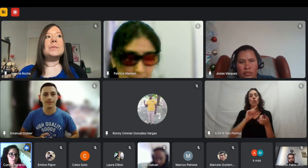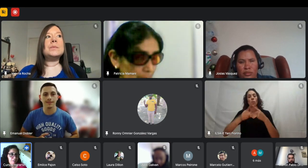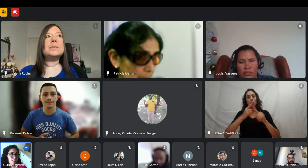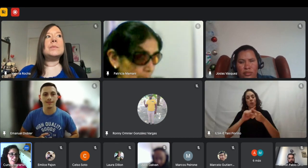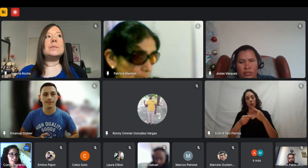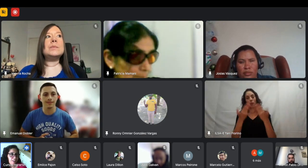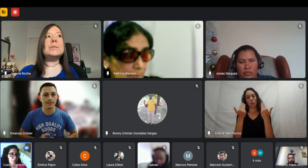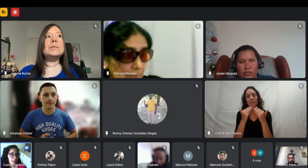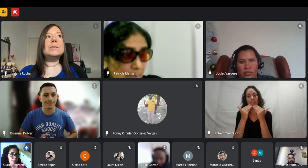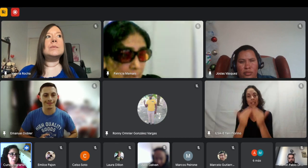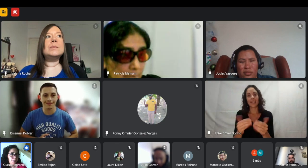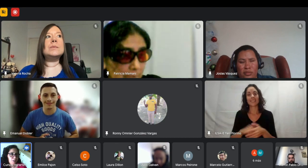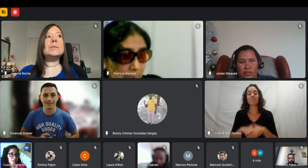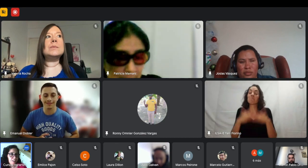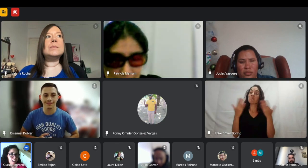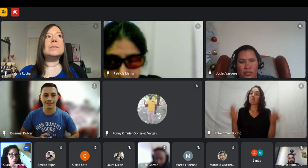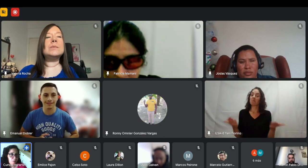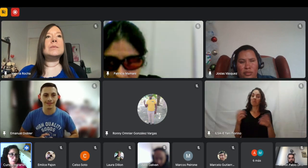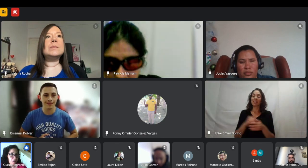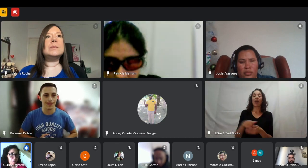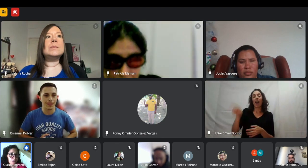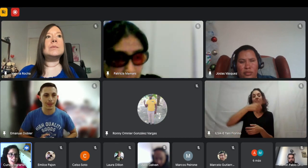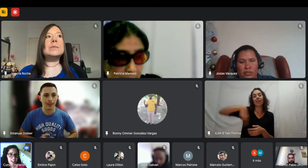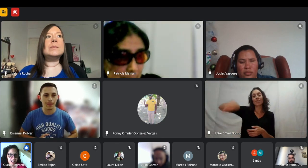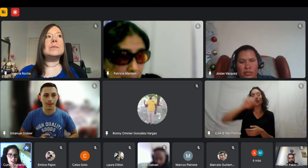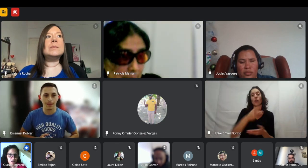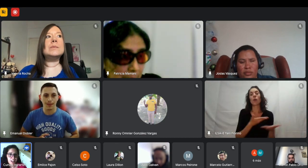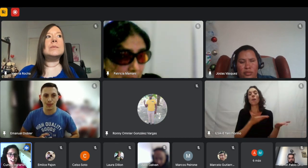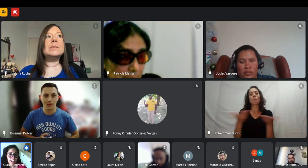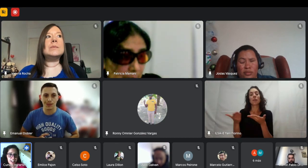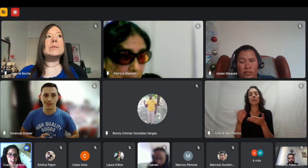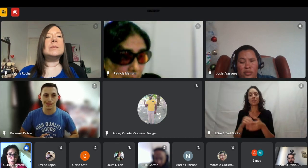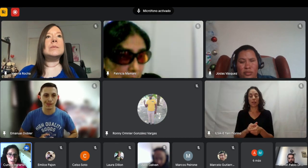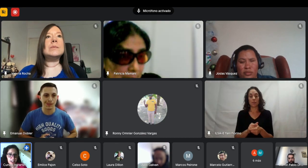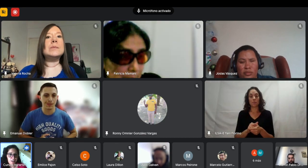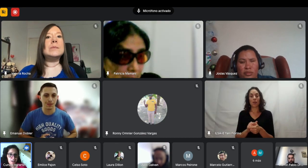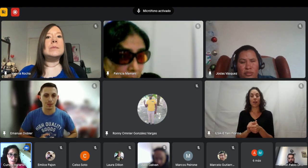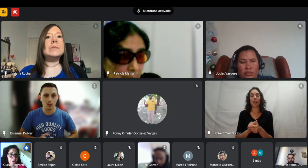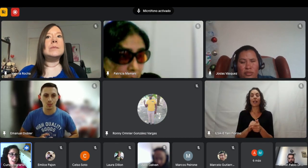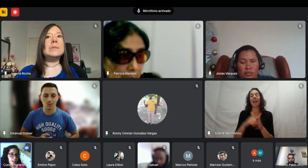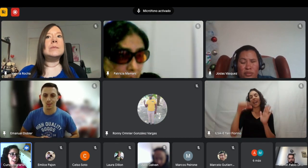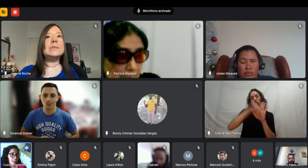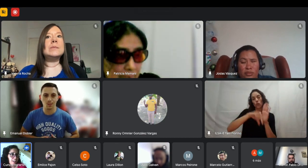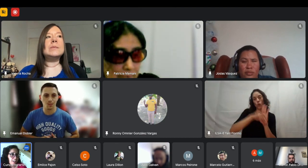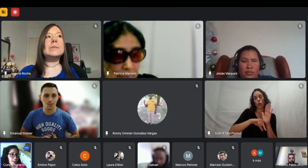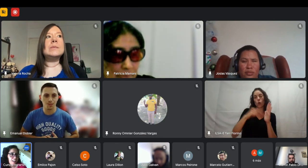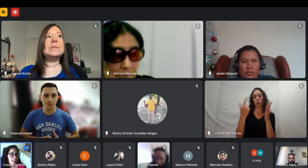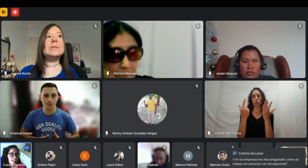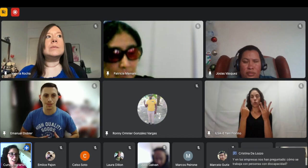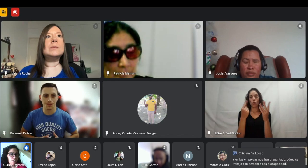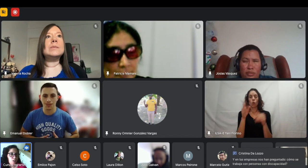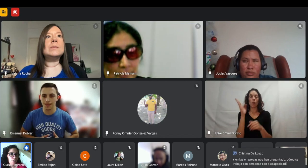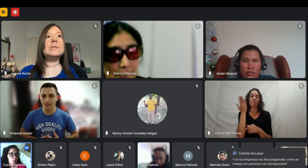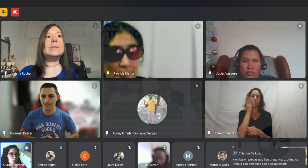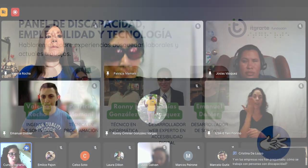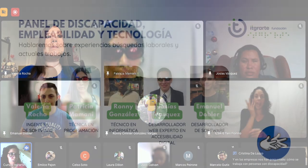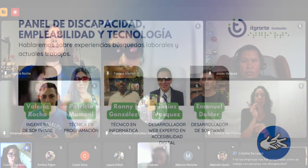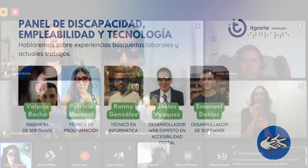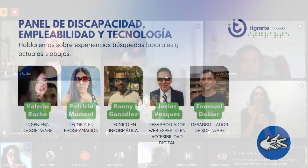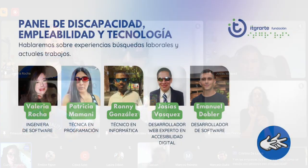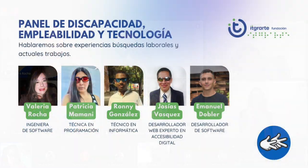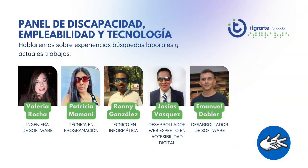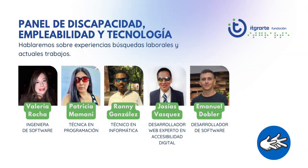bueno los invitamos como dijimos antes a que nos sigan en las redes para el año que viene seguir con los